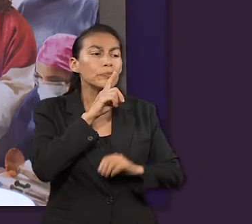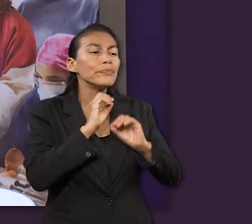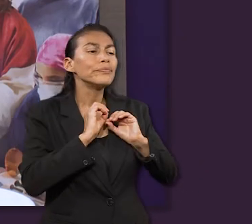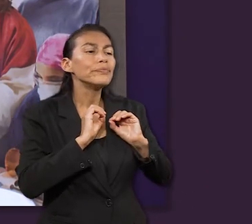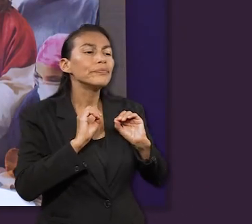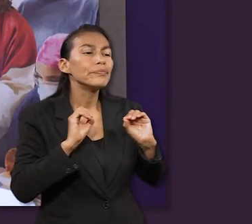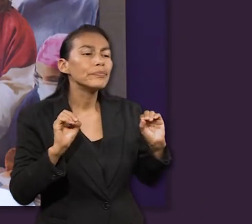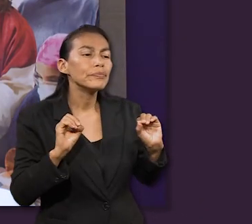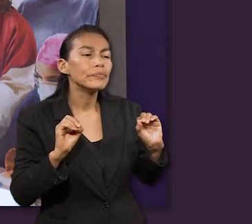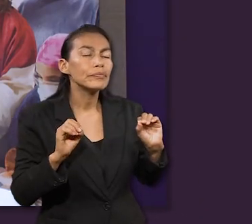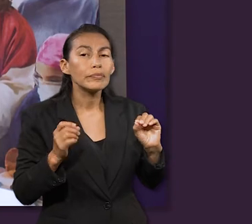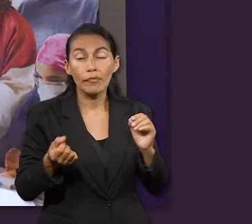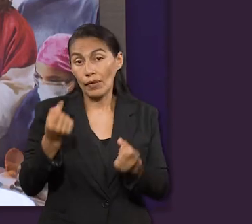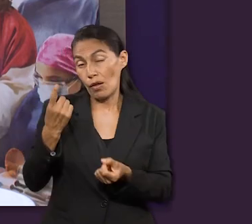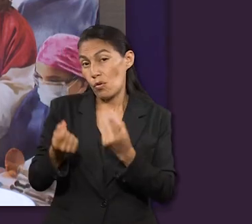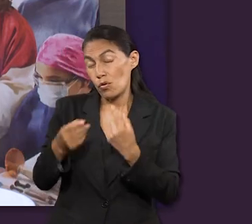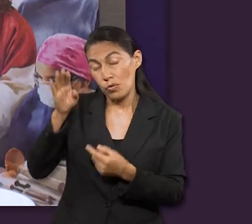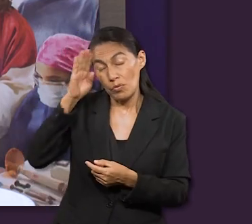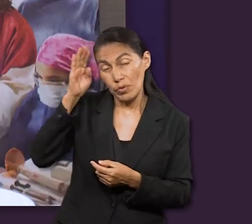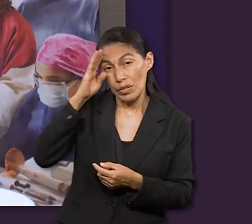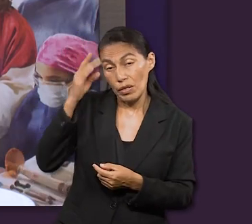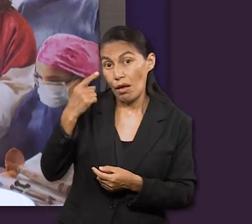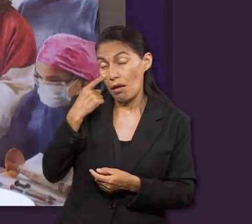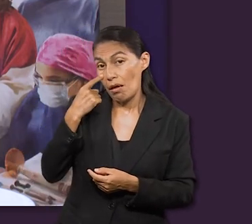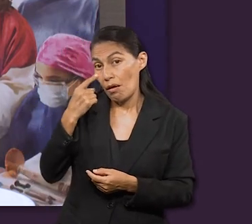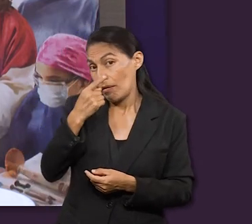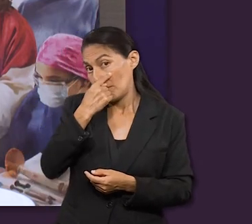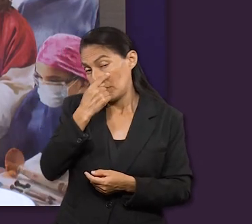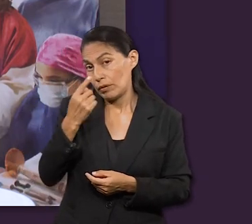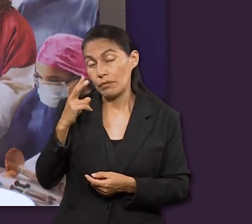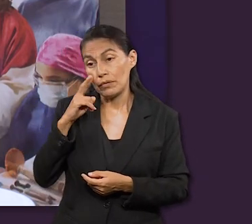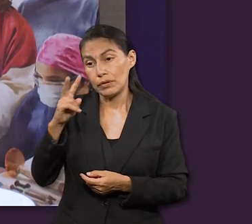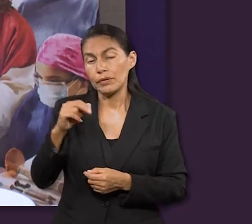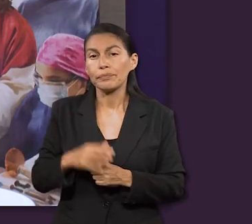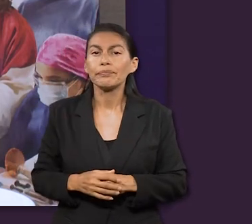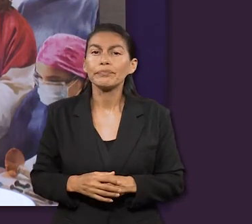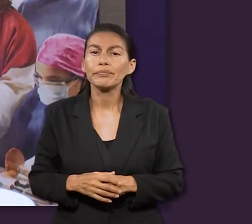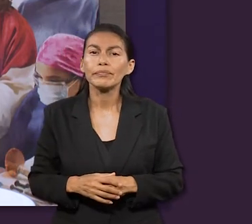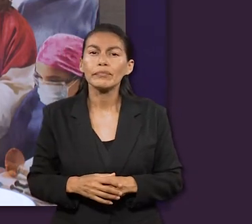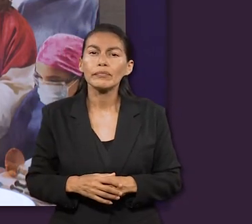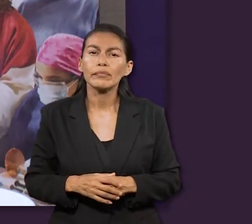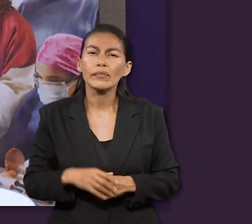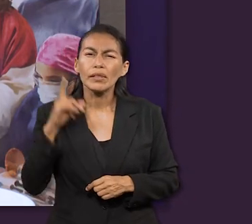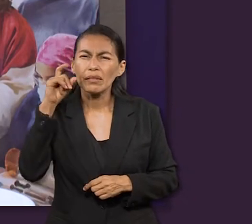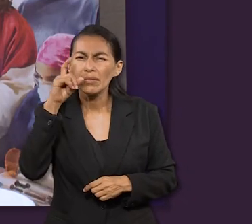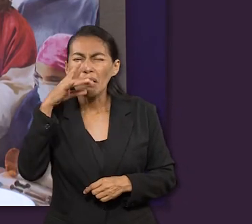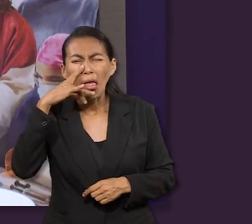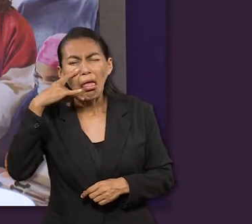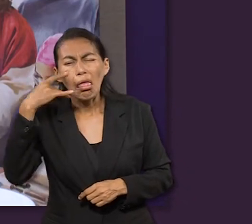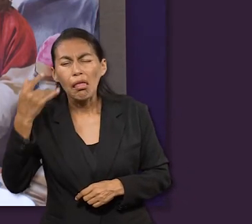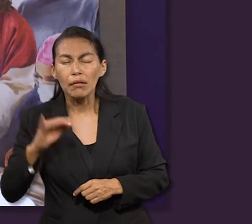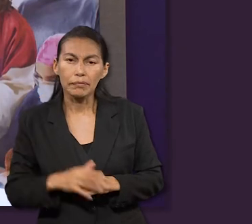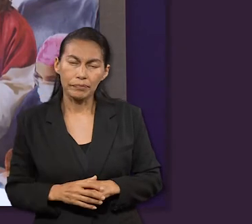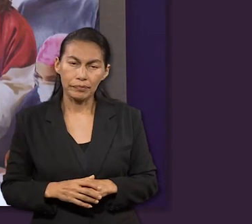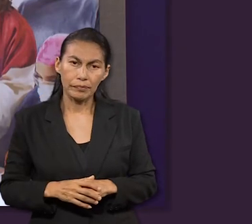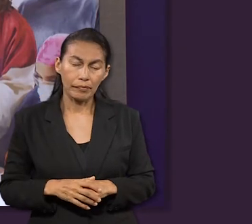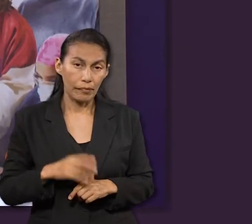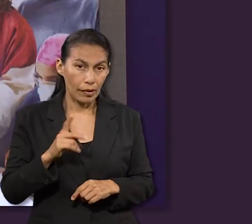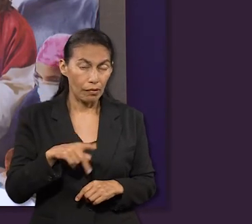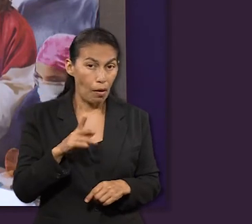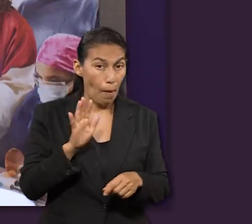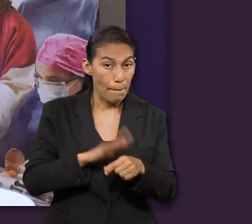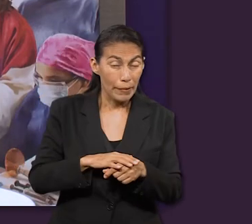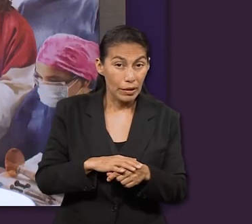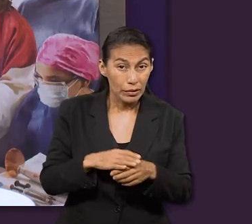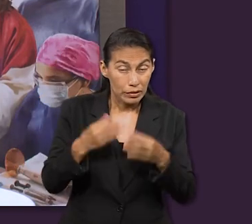silencio. Algunos creen que era un asunto respecto a su vista. Pero lo interesante es que más allá de lo que representaba el